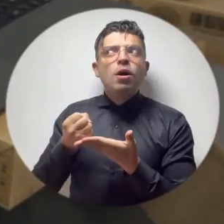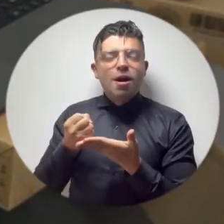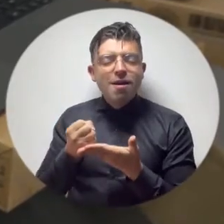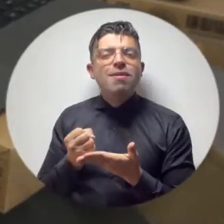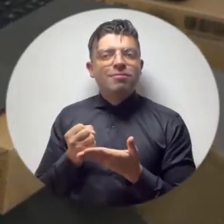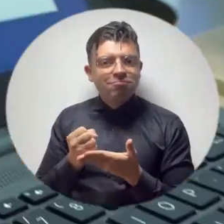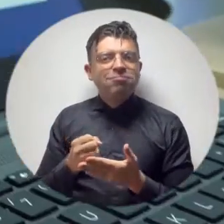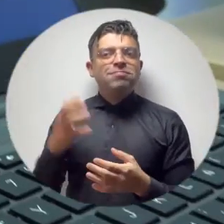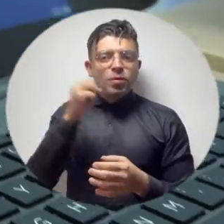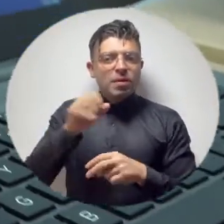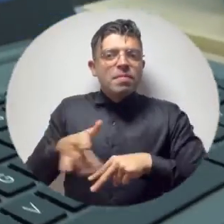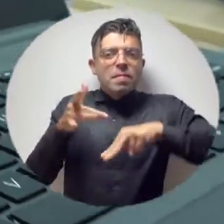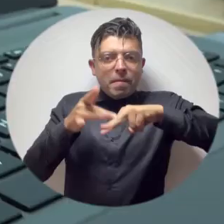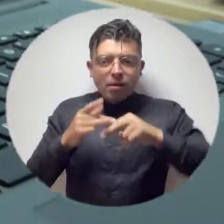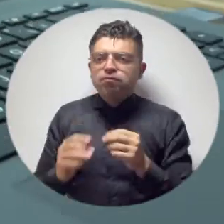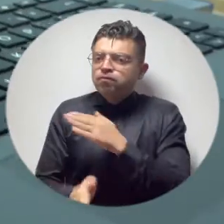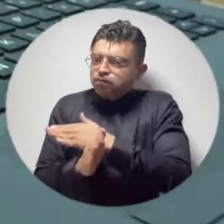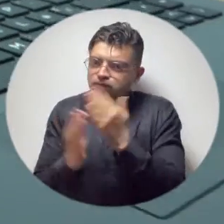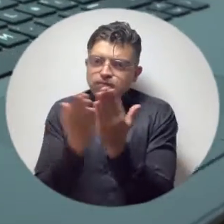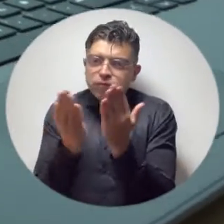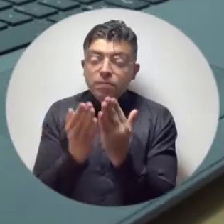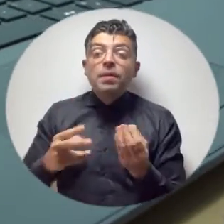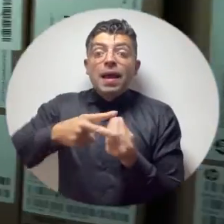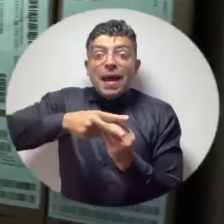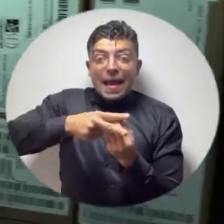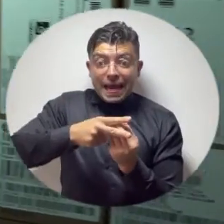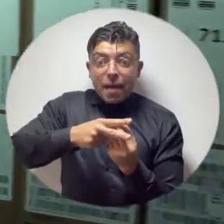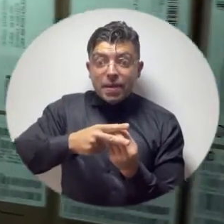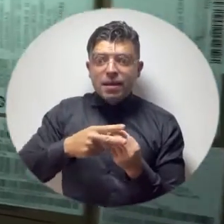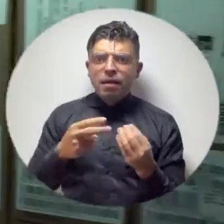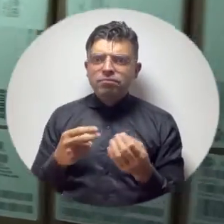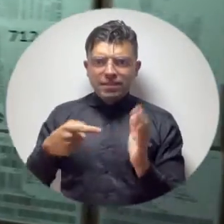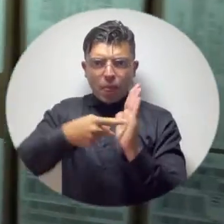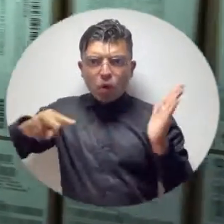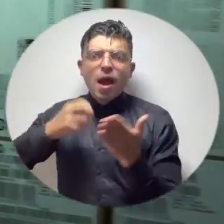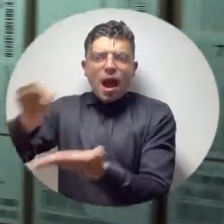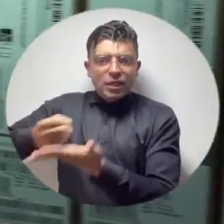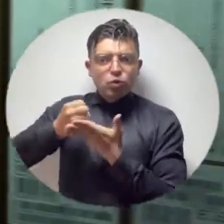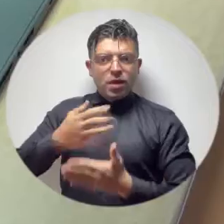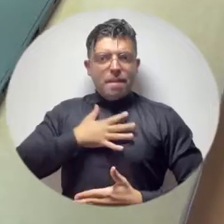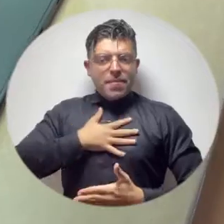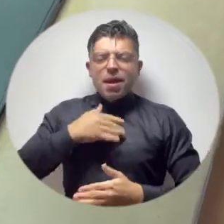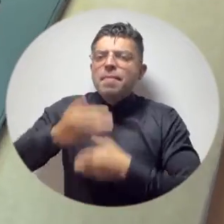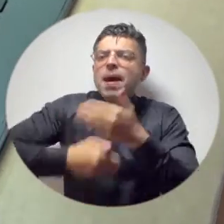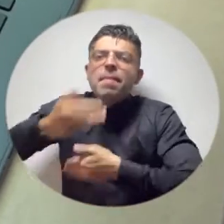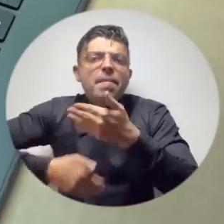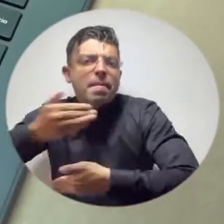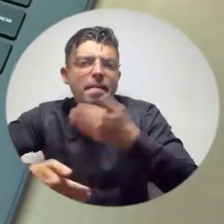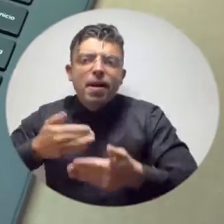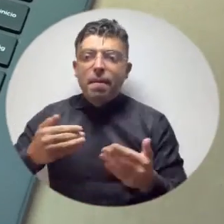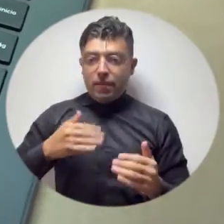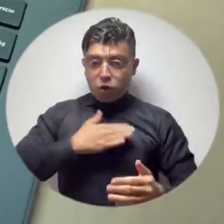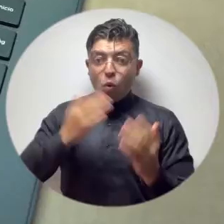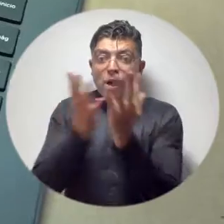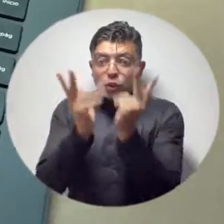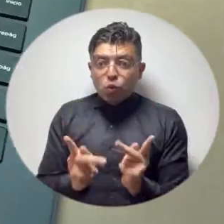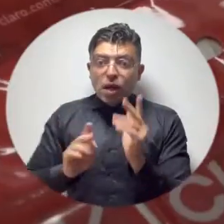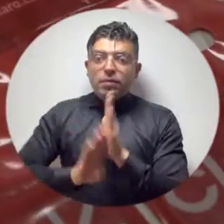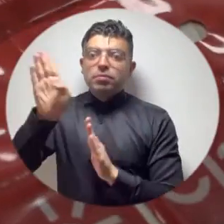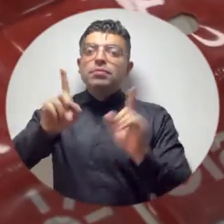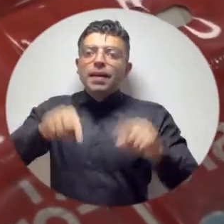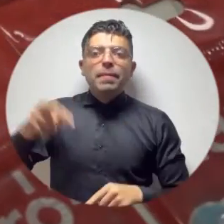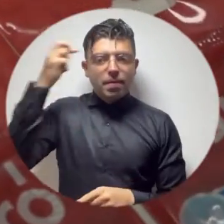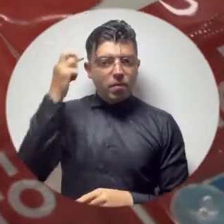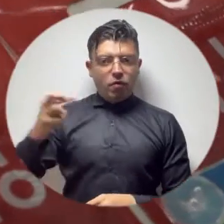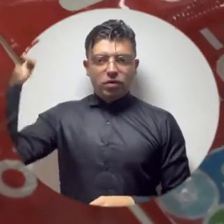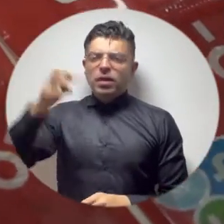impulsó a seguir con los estudios. Fue una herramienta que no solamente me está ayudando en este momento para mi desarrollo como estudiante,